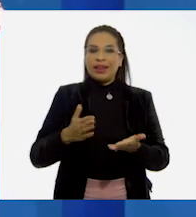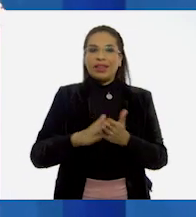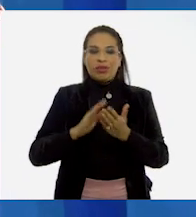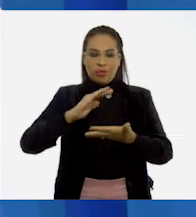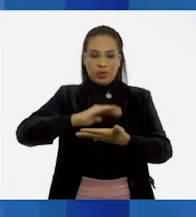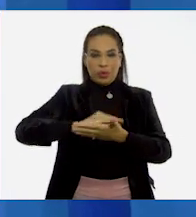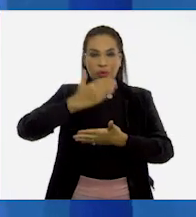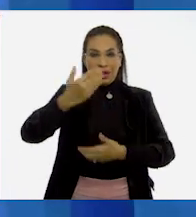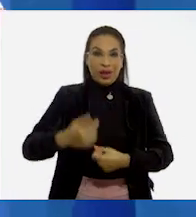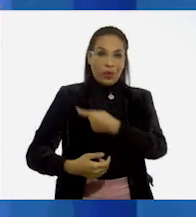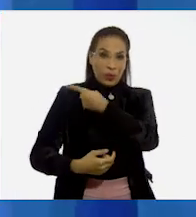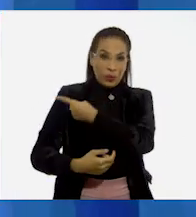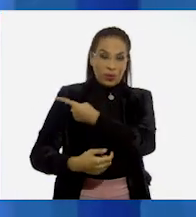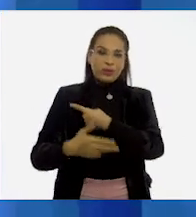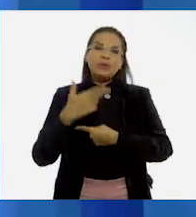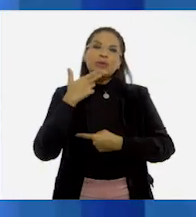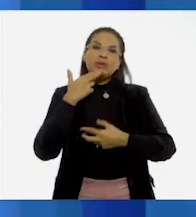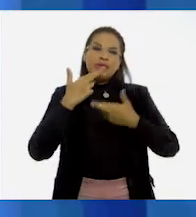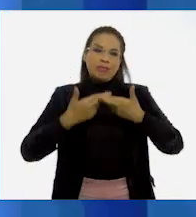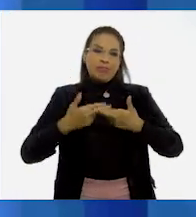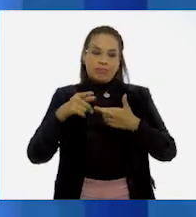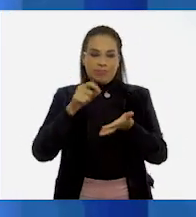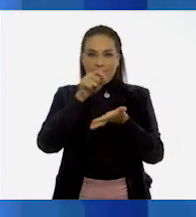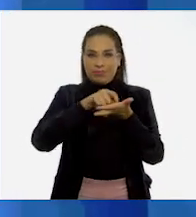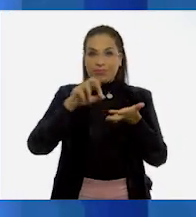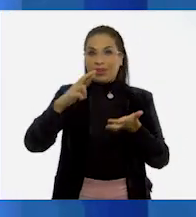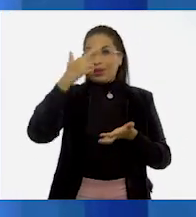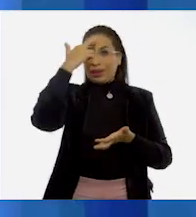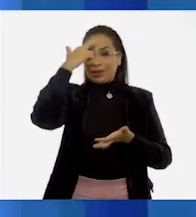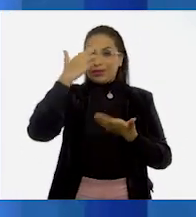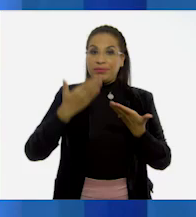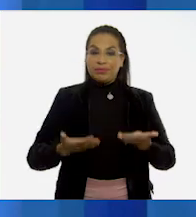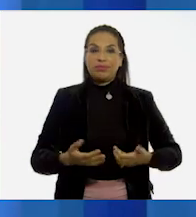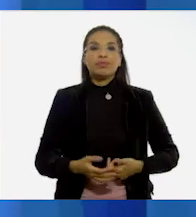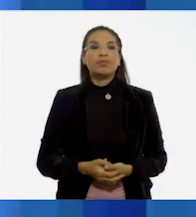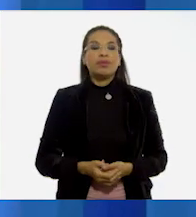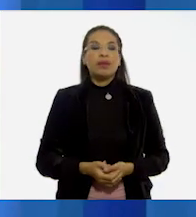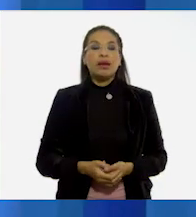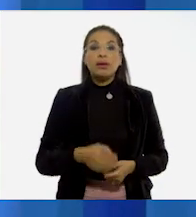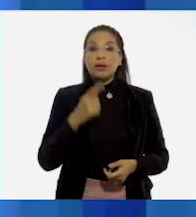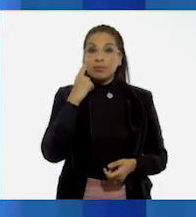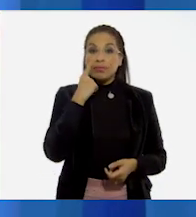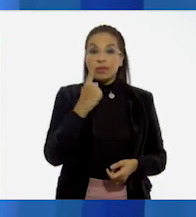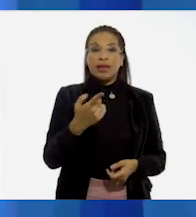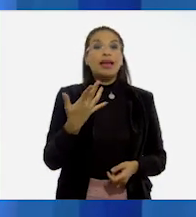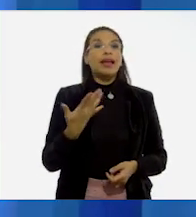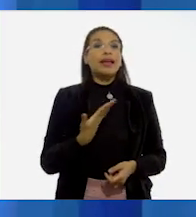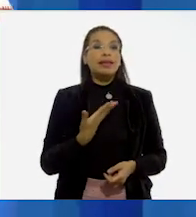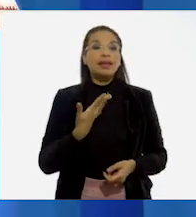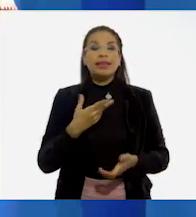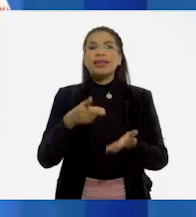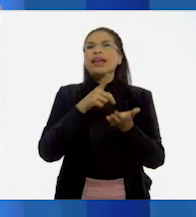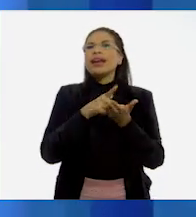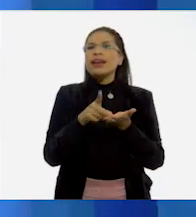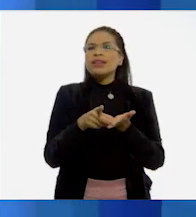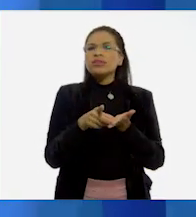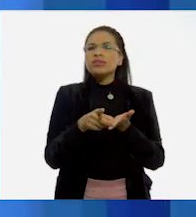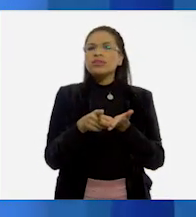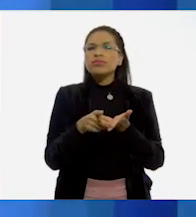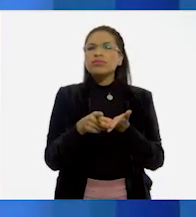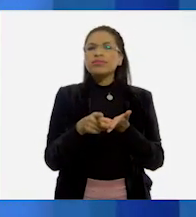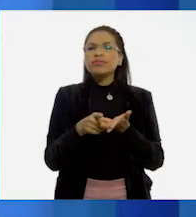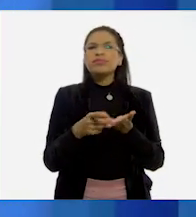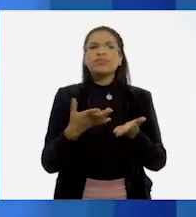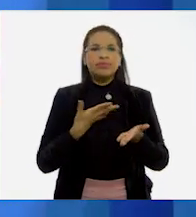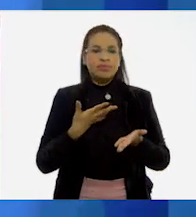baúl de tesoros y aquí los tengo escritos para que los recordemos. Ah, muy bien. Miren, tenemos derecho, y